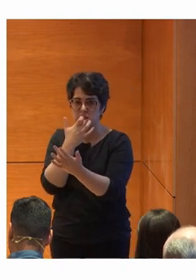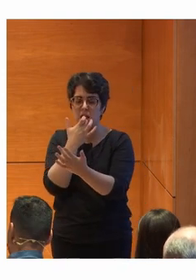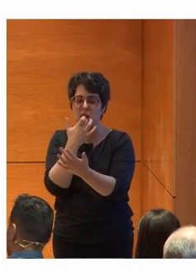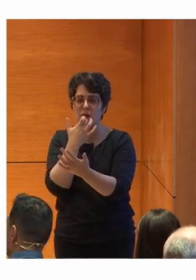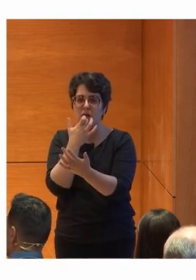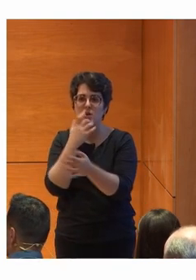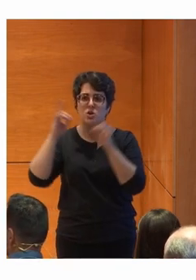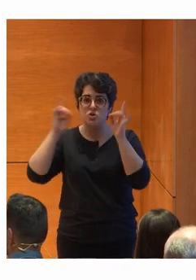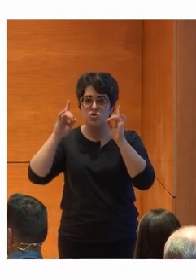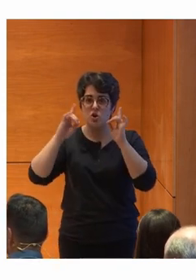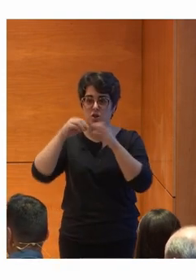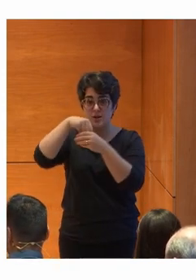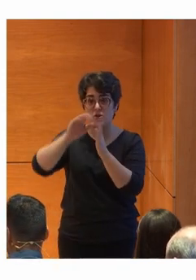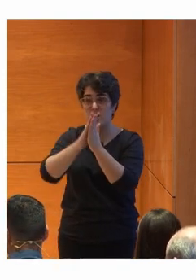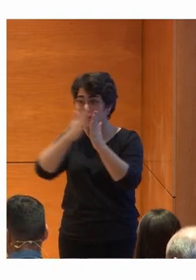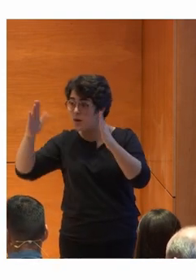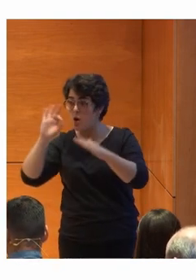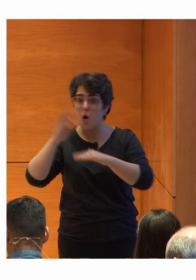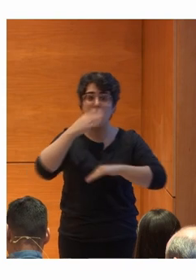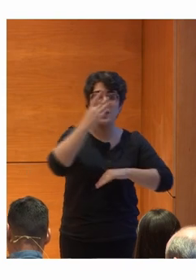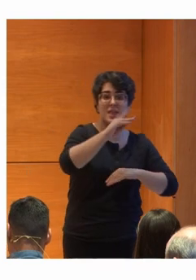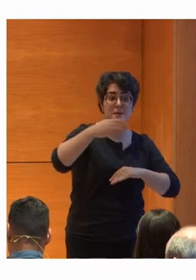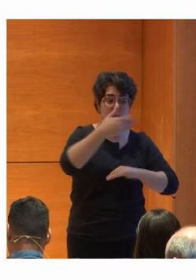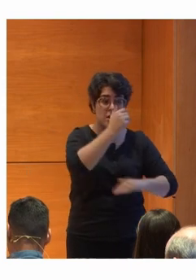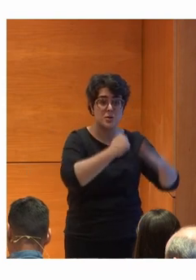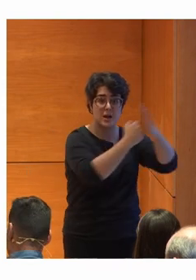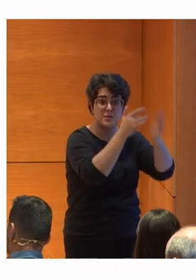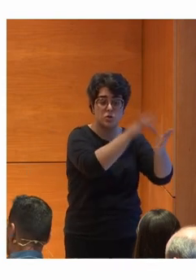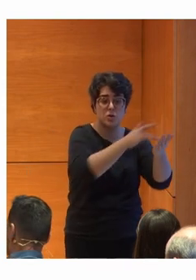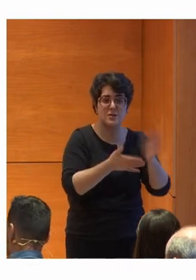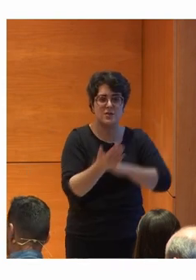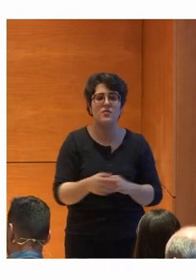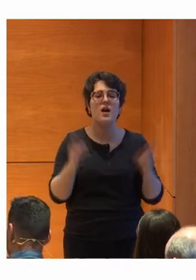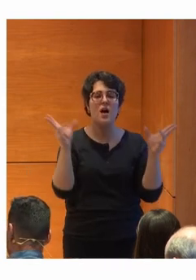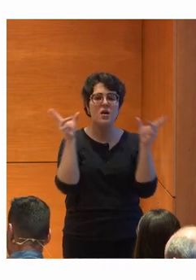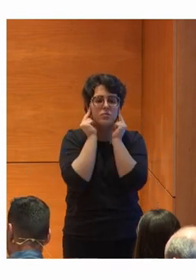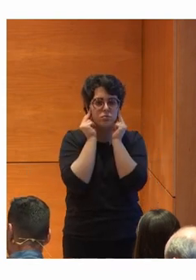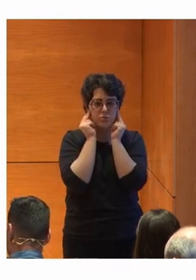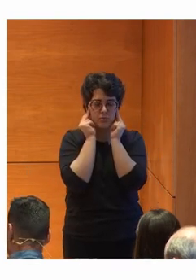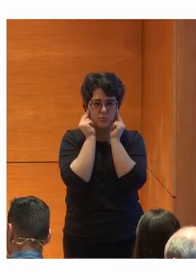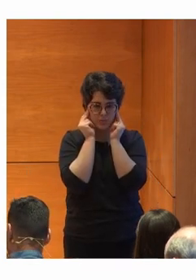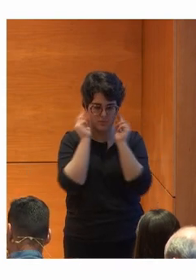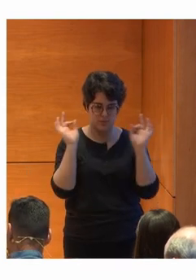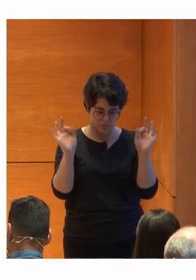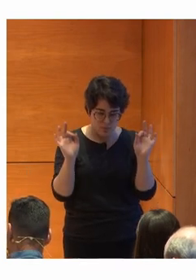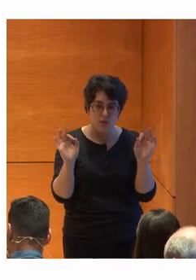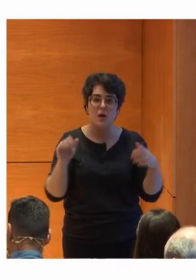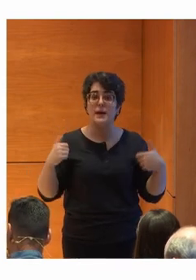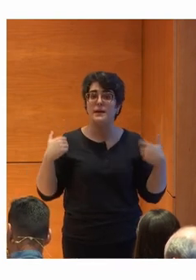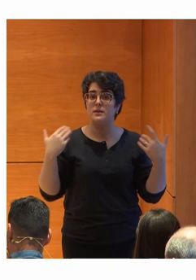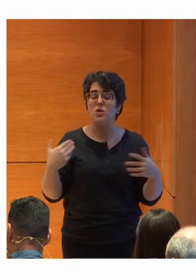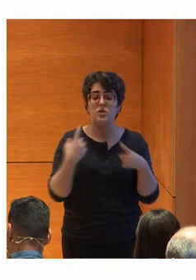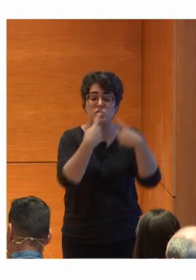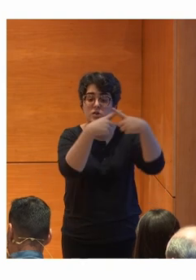un sonido de esa librería o se alcanza ese límite de decibelios, se activa la cancelación activa de ruido. Entonces,